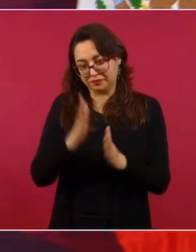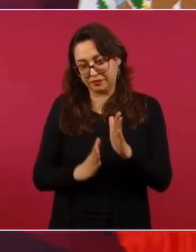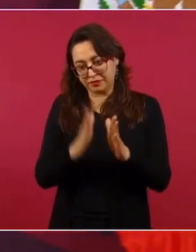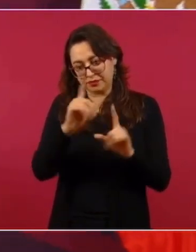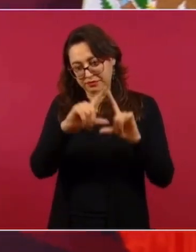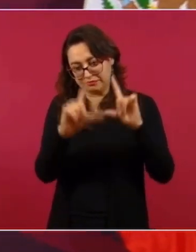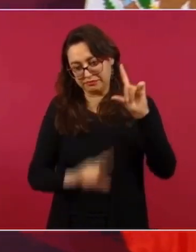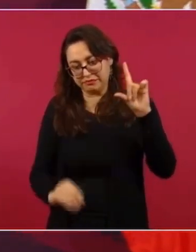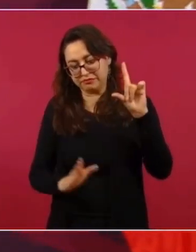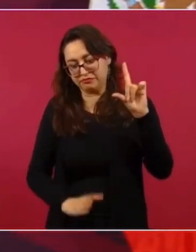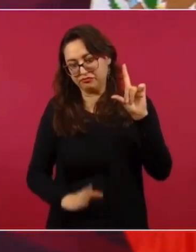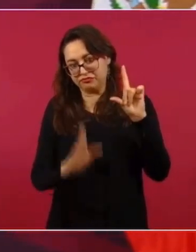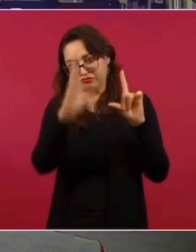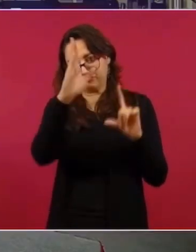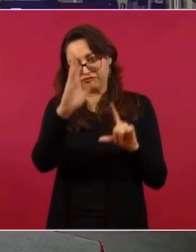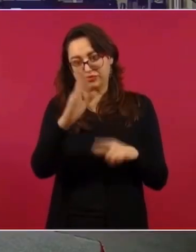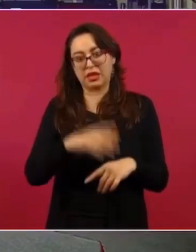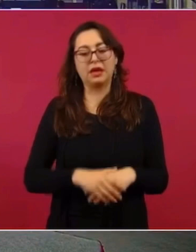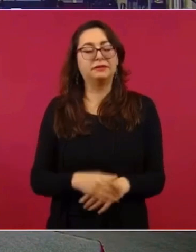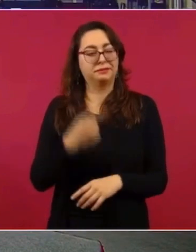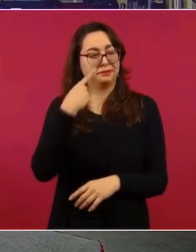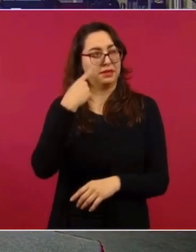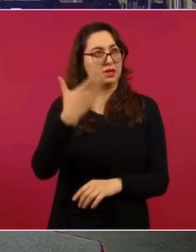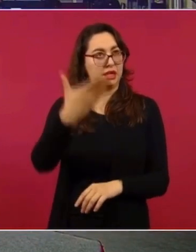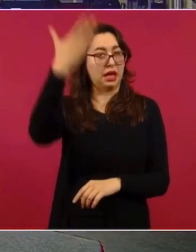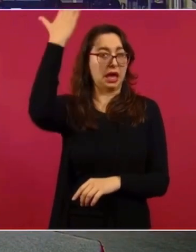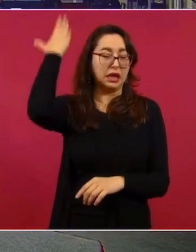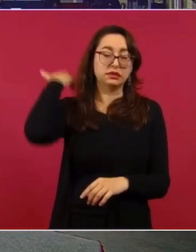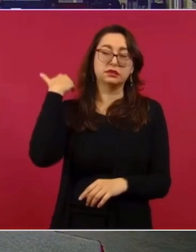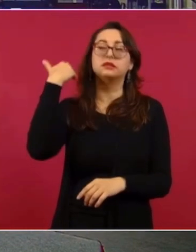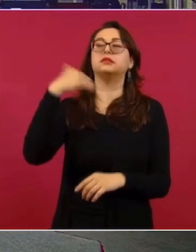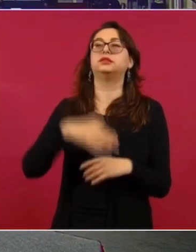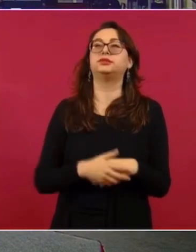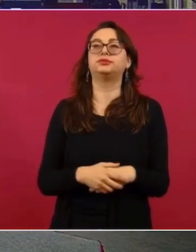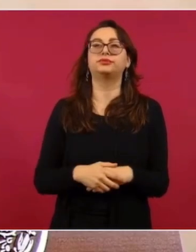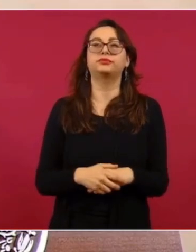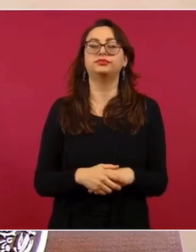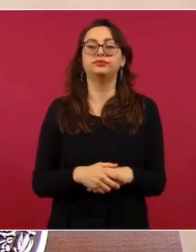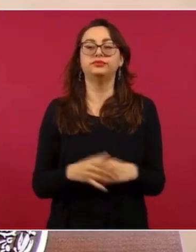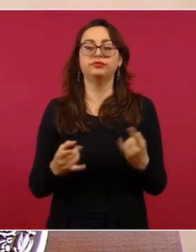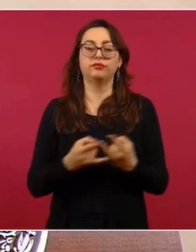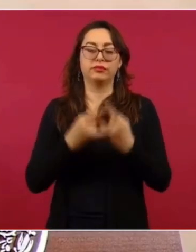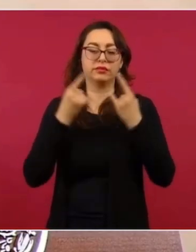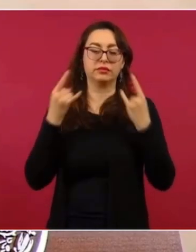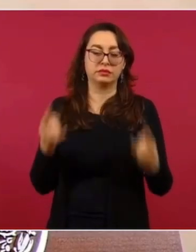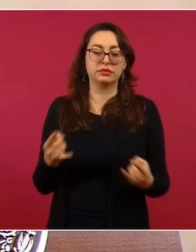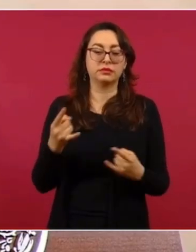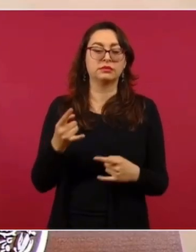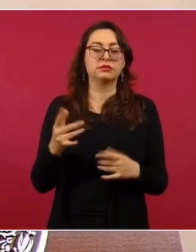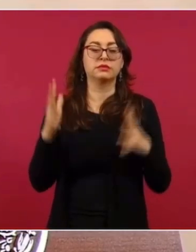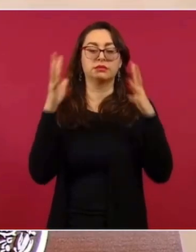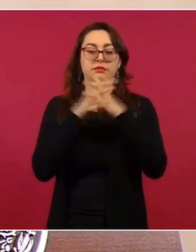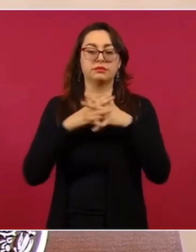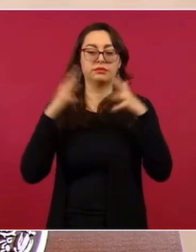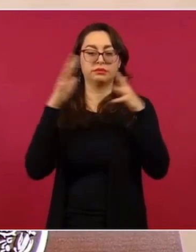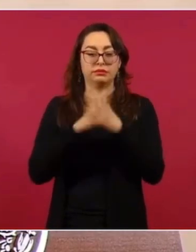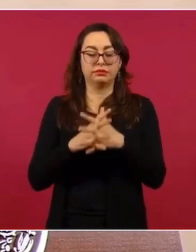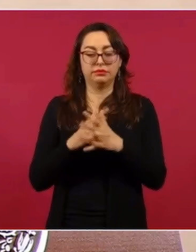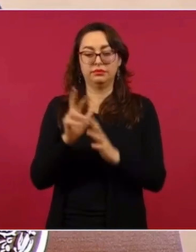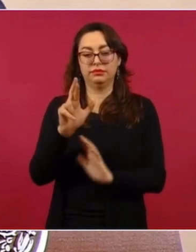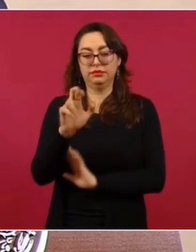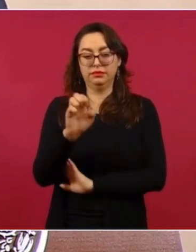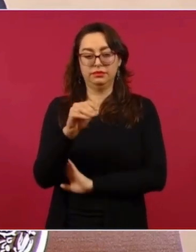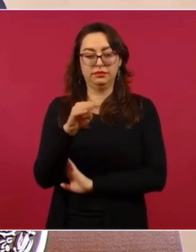se llegó a plantear un acuerdo que se le